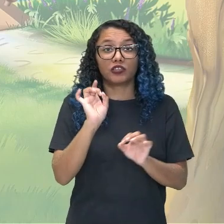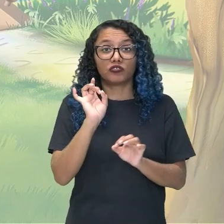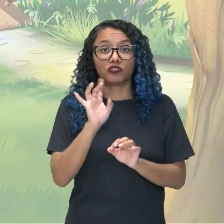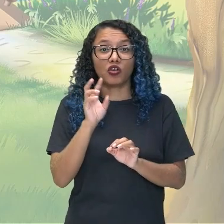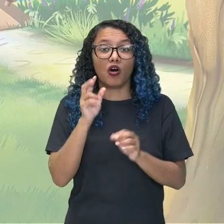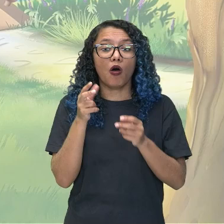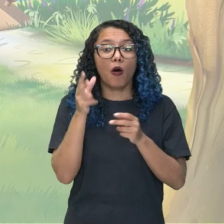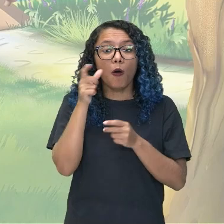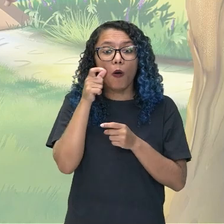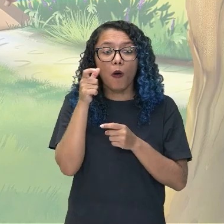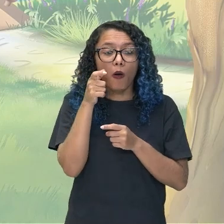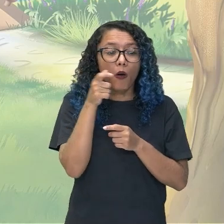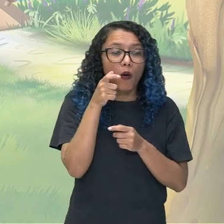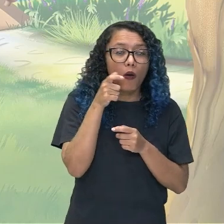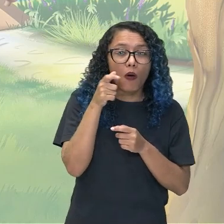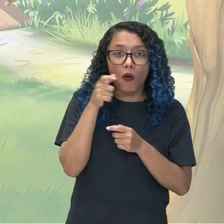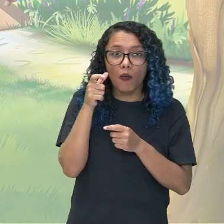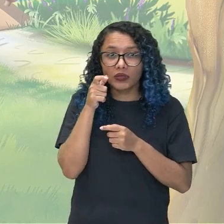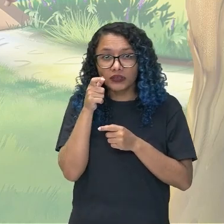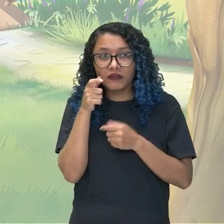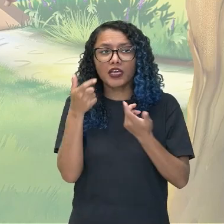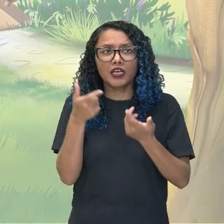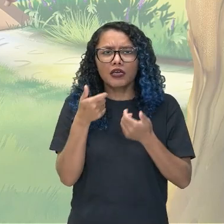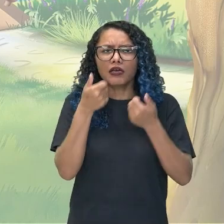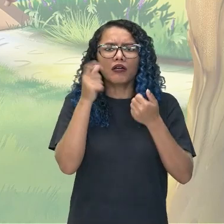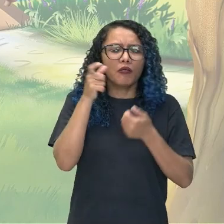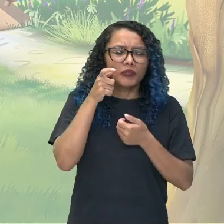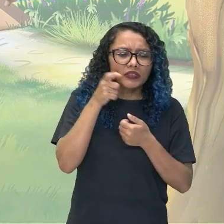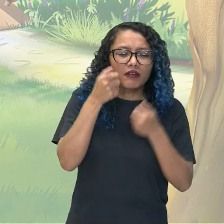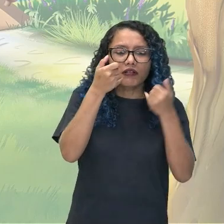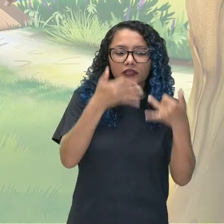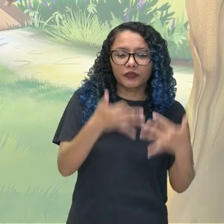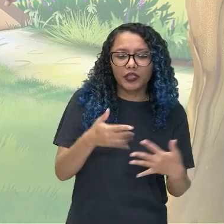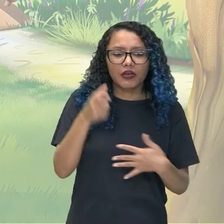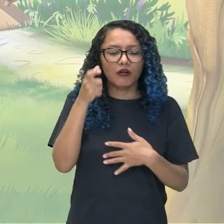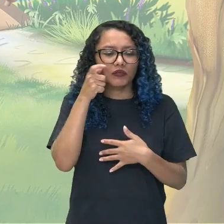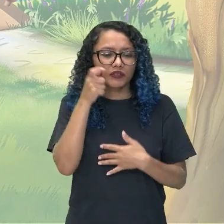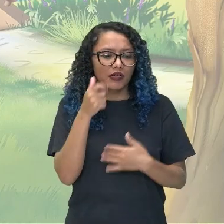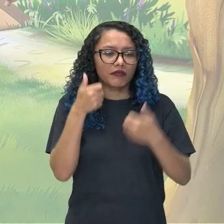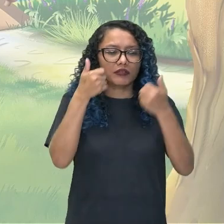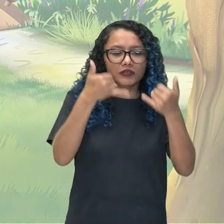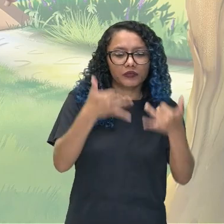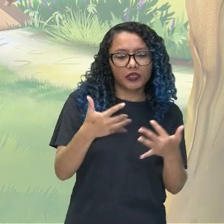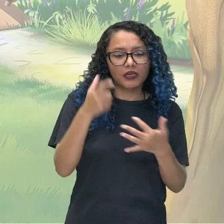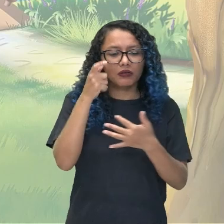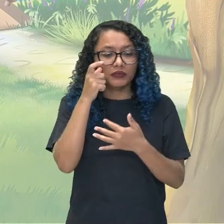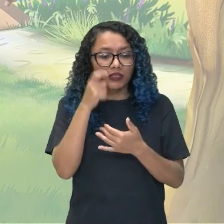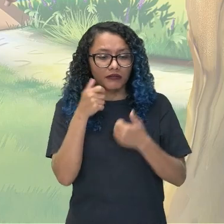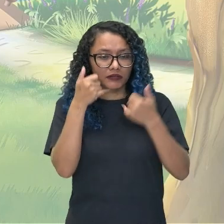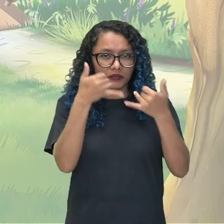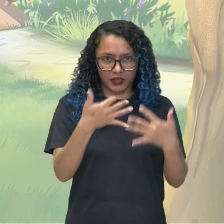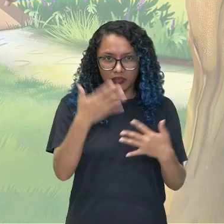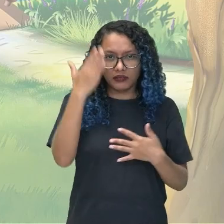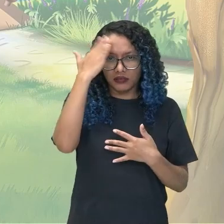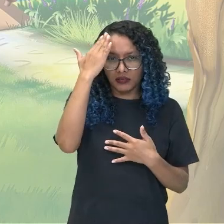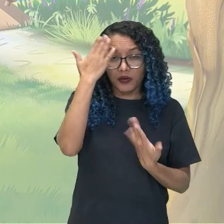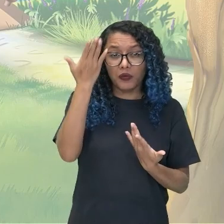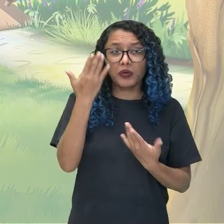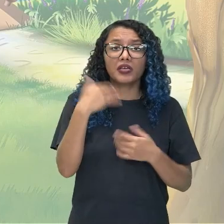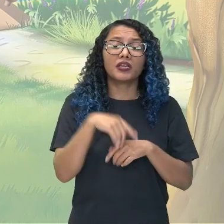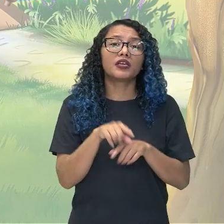y ahí él está contando lo que está acontecendo. Este narrador, él conoce los